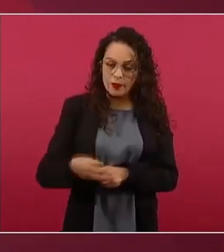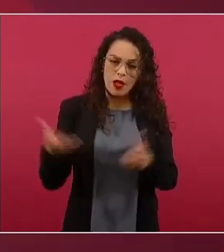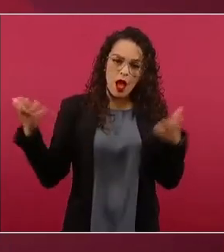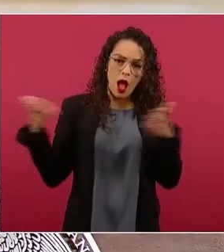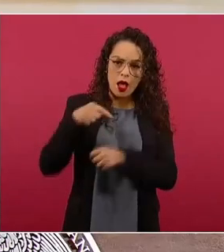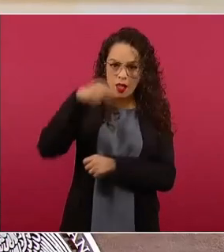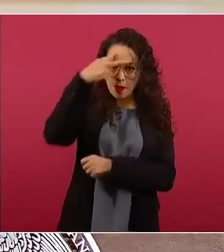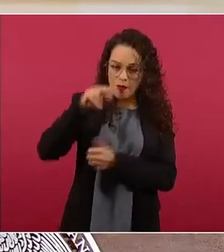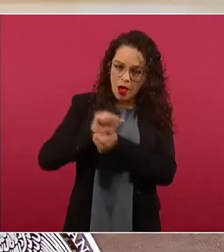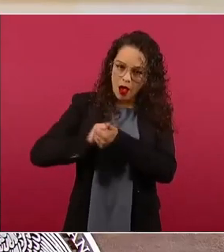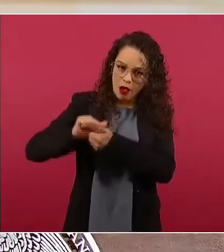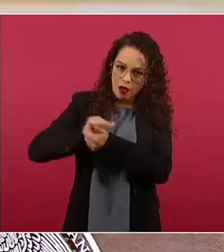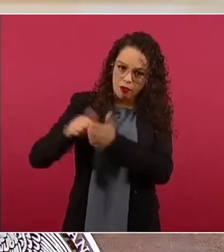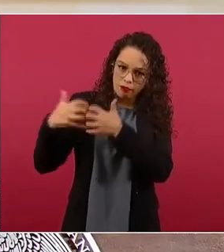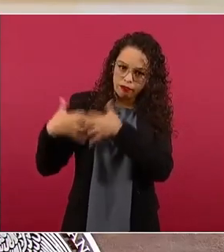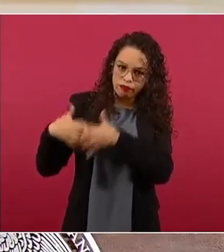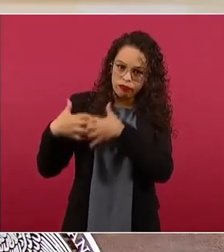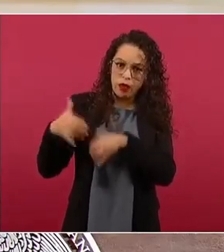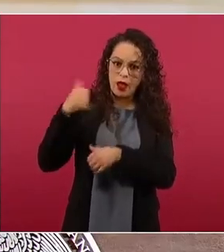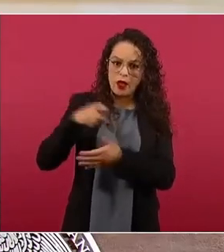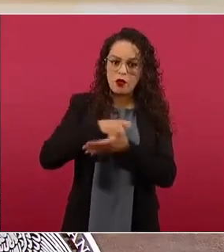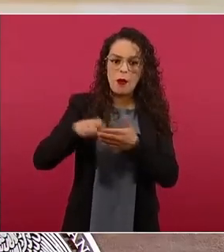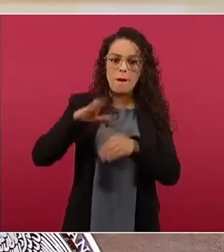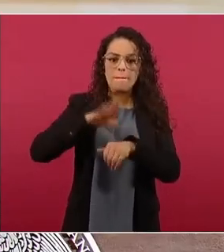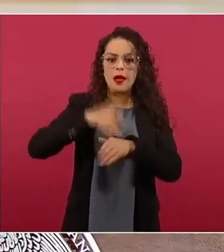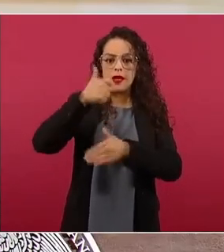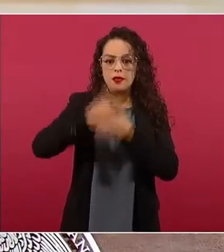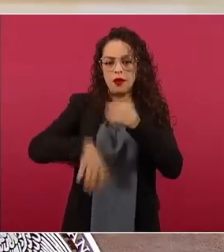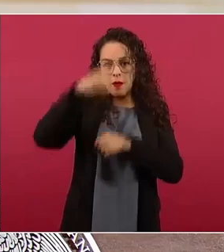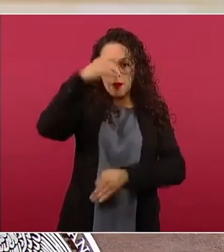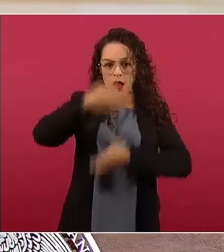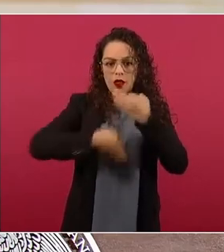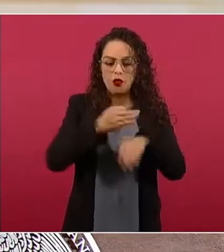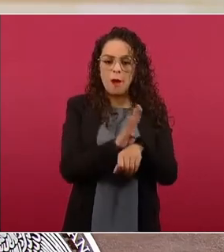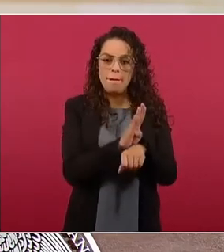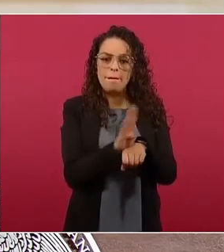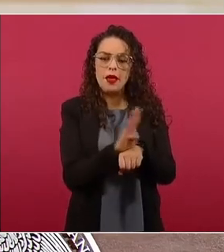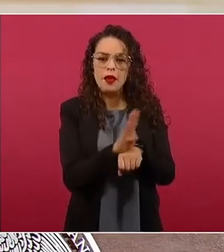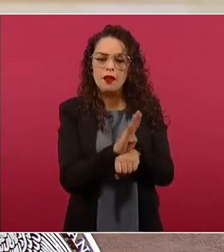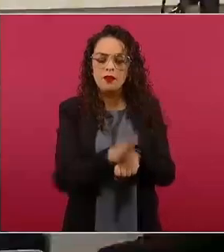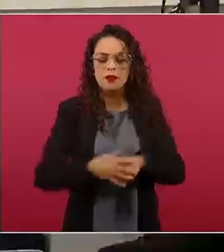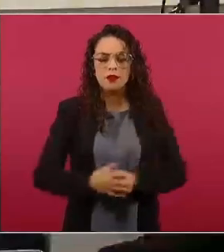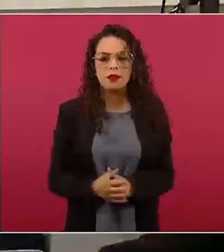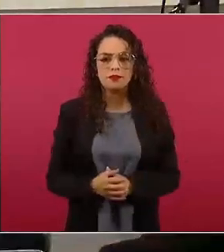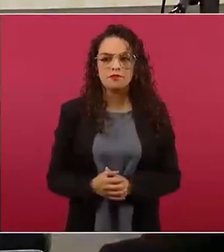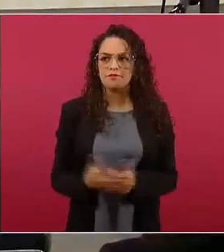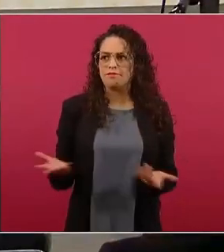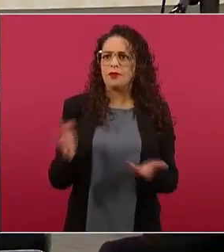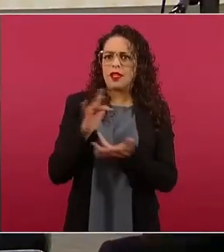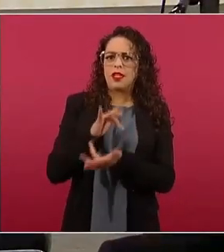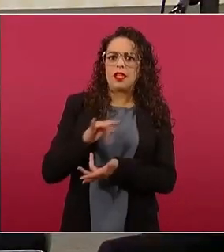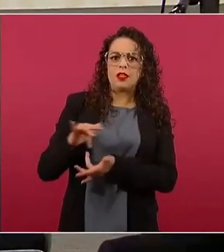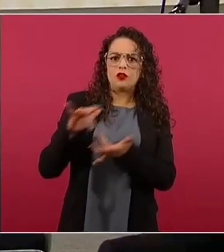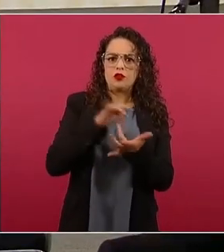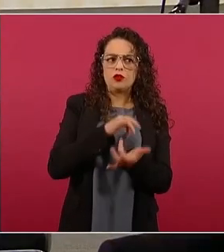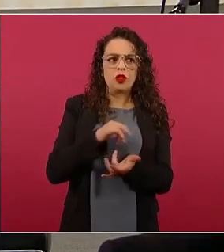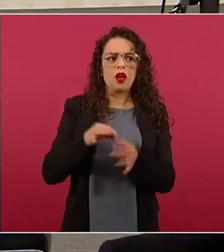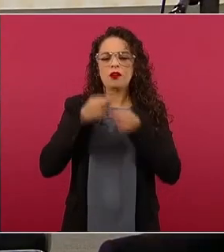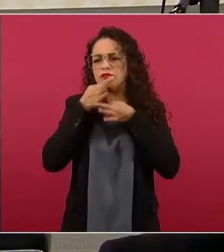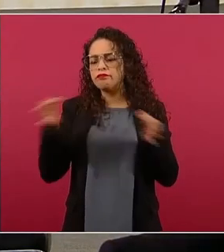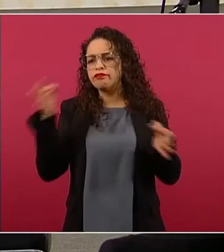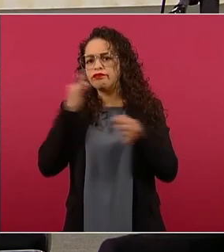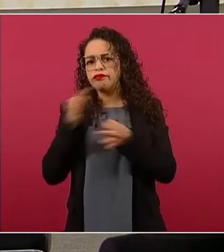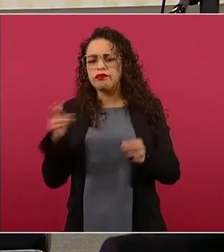mejor precio en beneficio de todos. En medios de comunicación y redes sociales han circulado desde